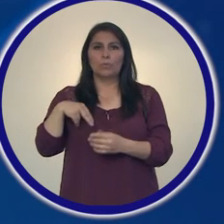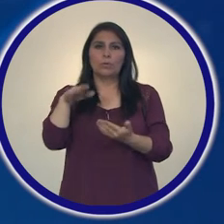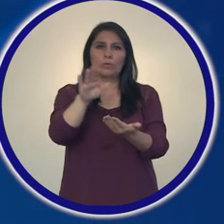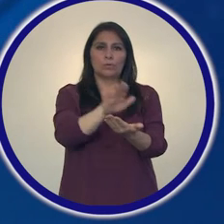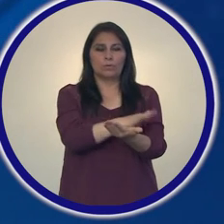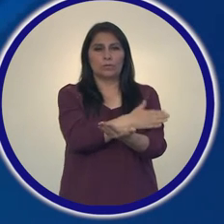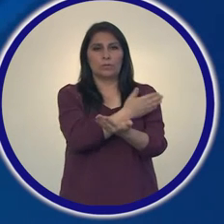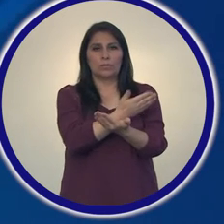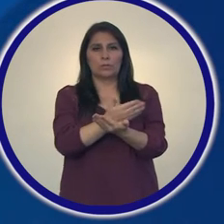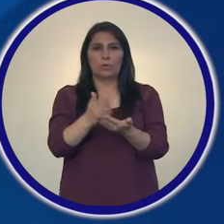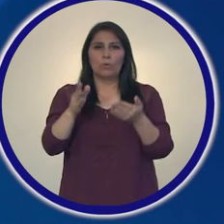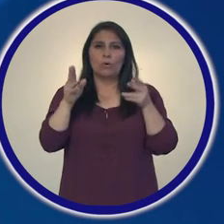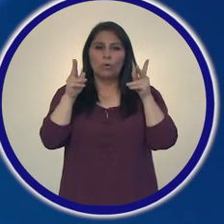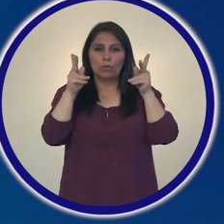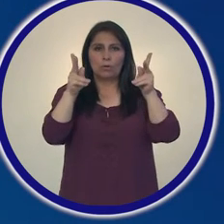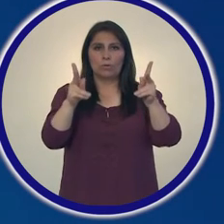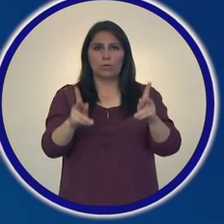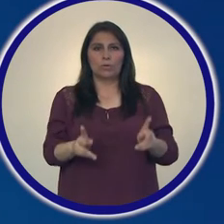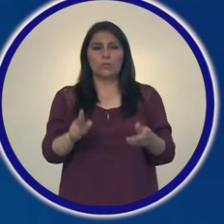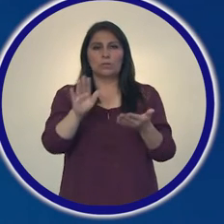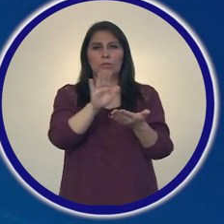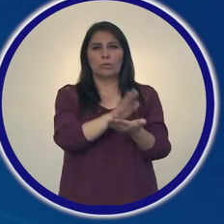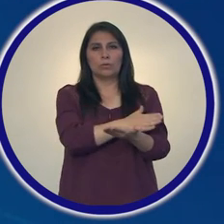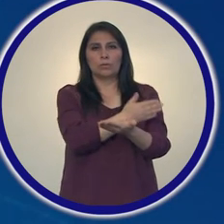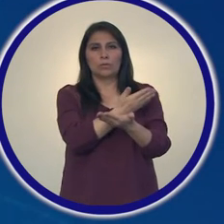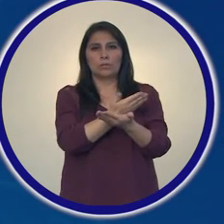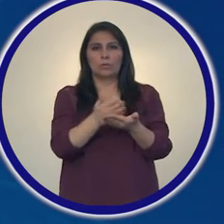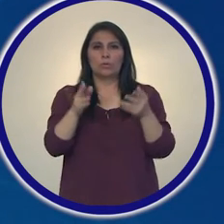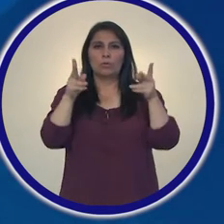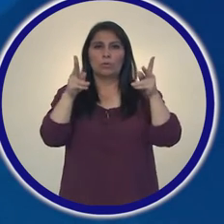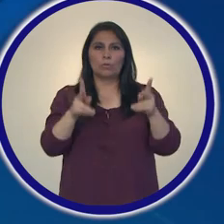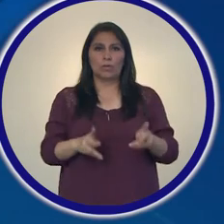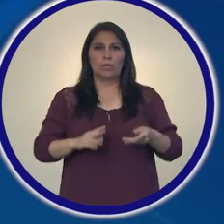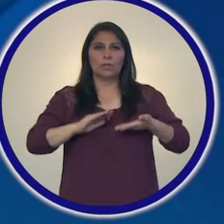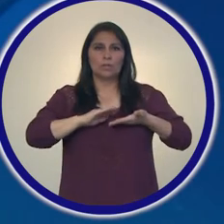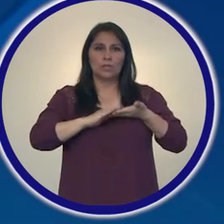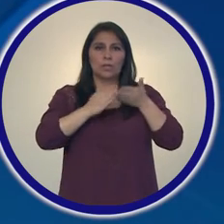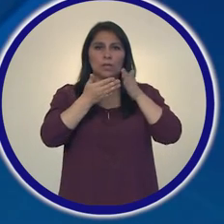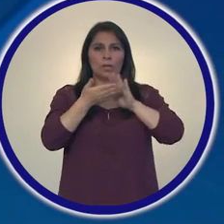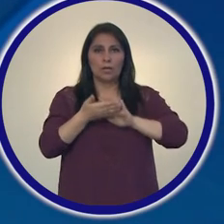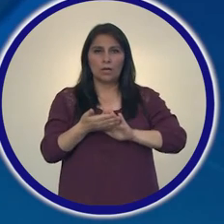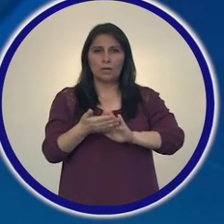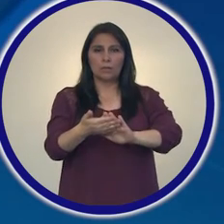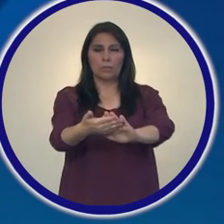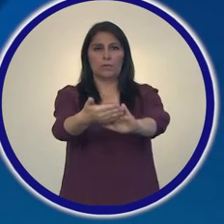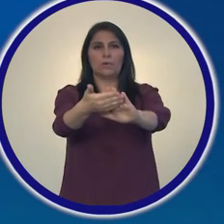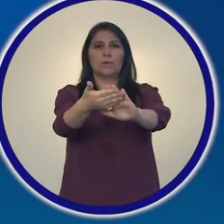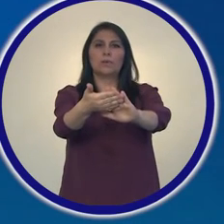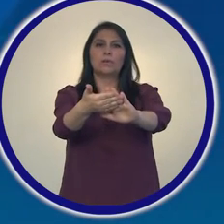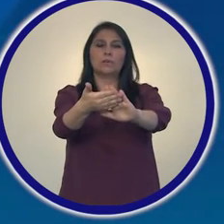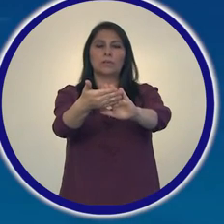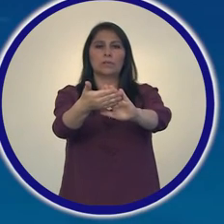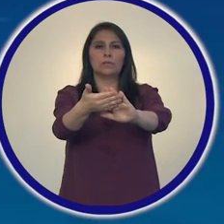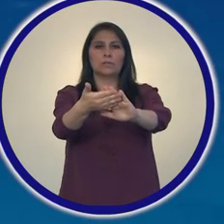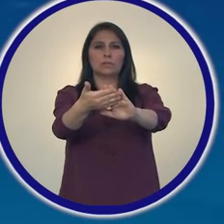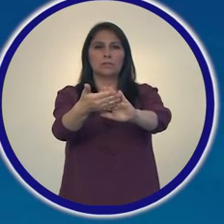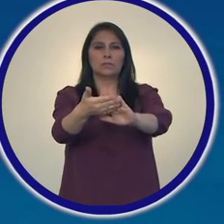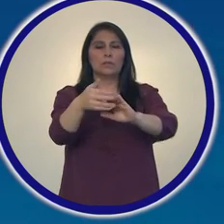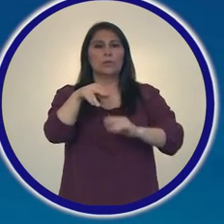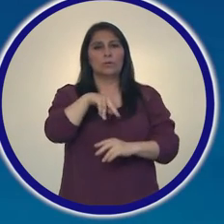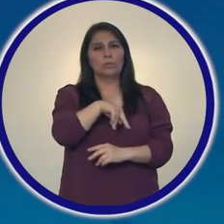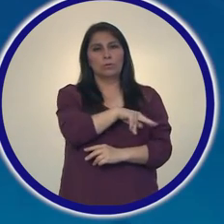Somos los cantores, los cantores de la paz,